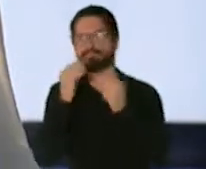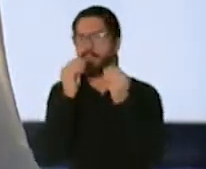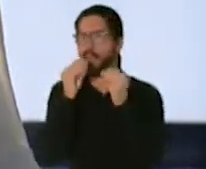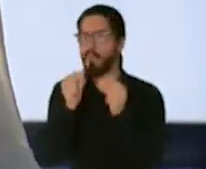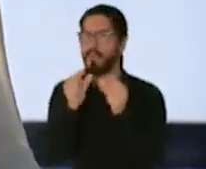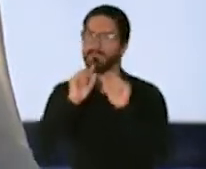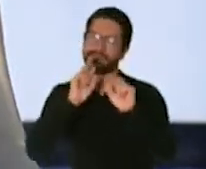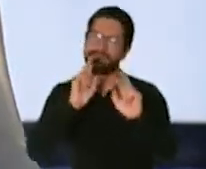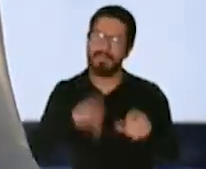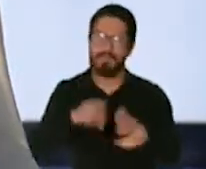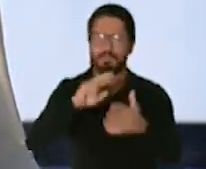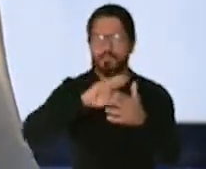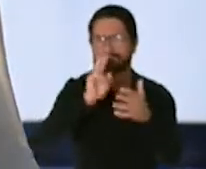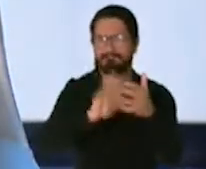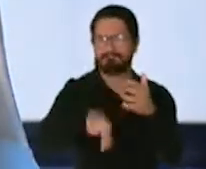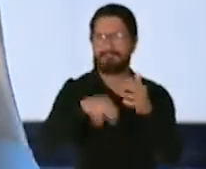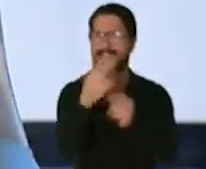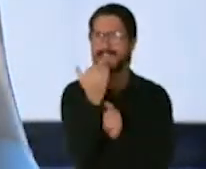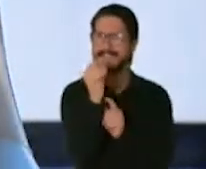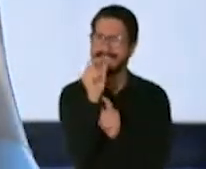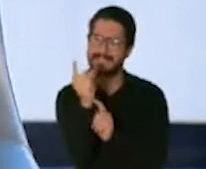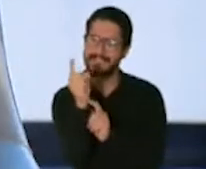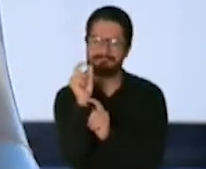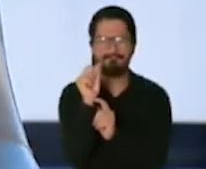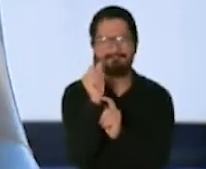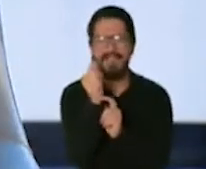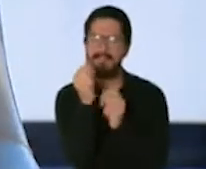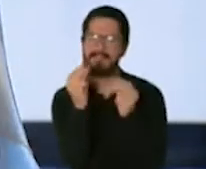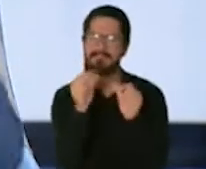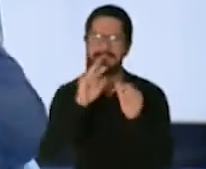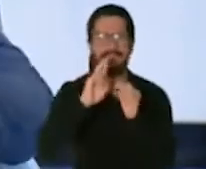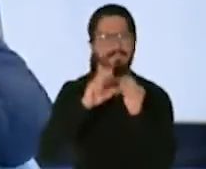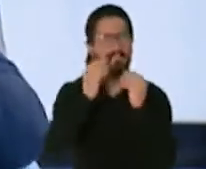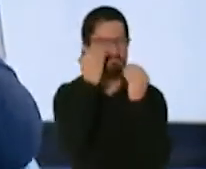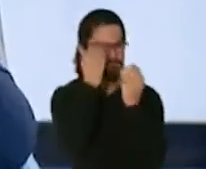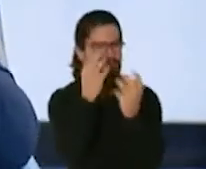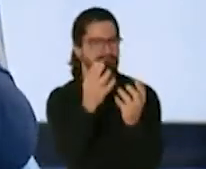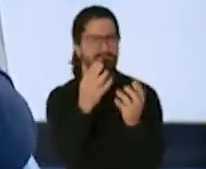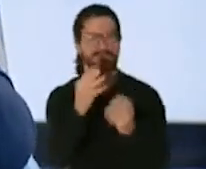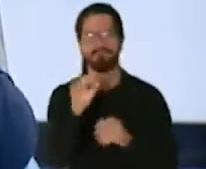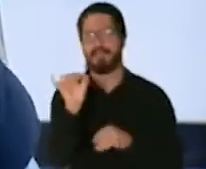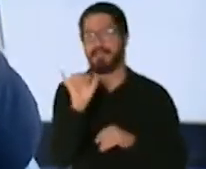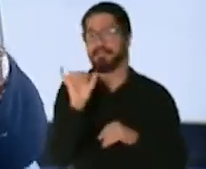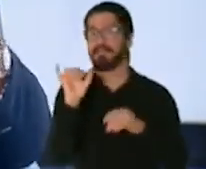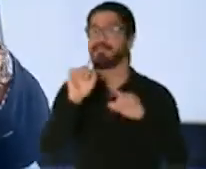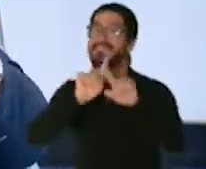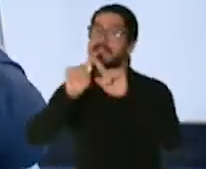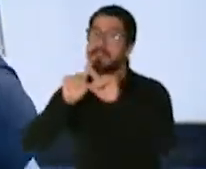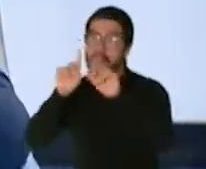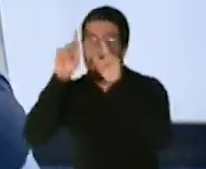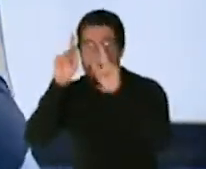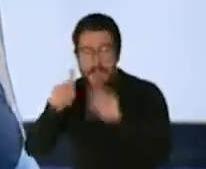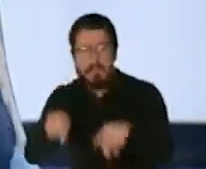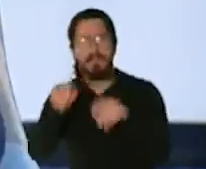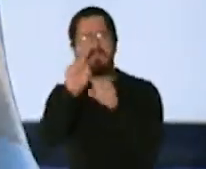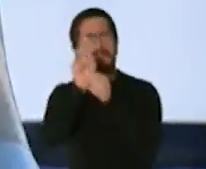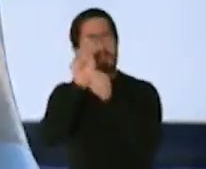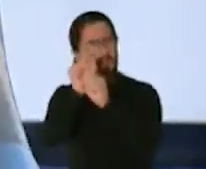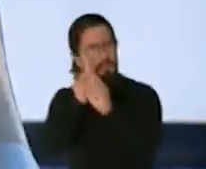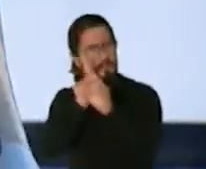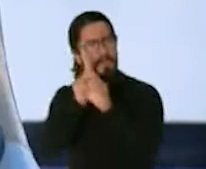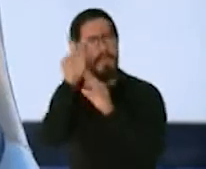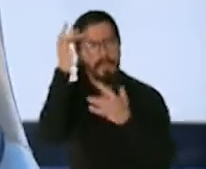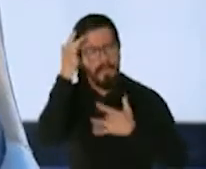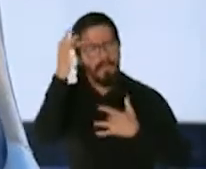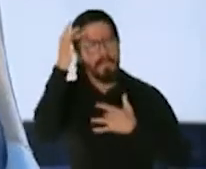tenemos 68 epidemiólogos por toda la isla o sea que tenemos la epidemiología del estado está mejor que nunca tenemos la